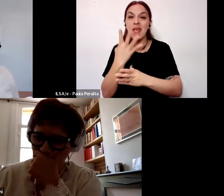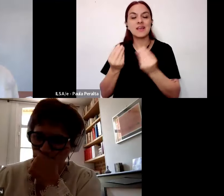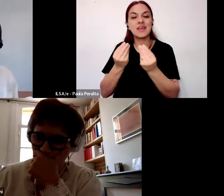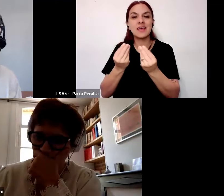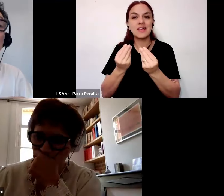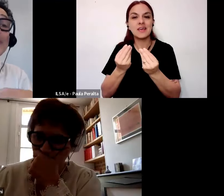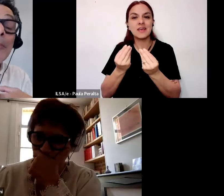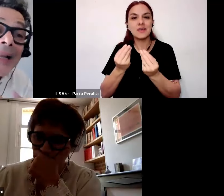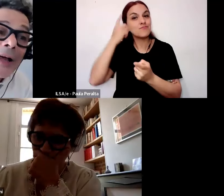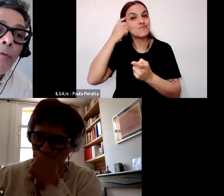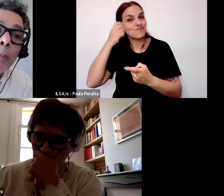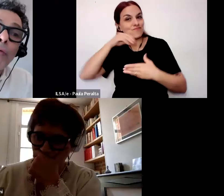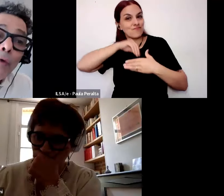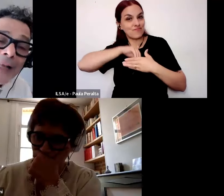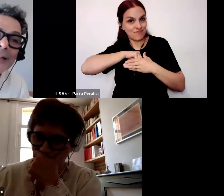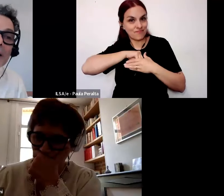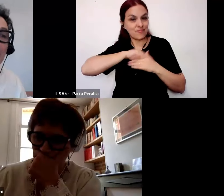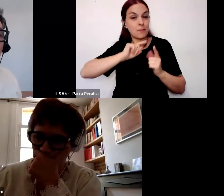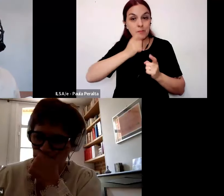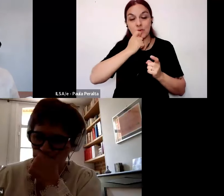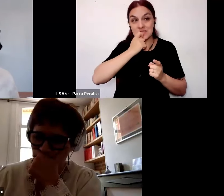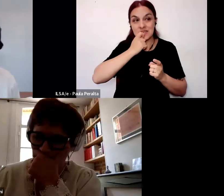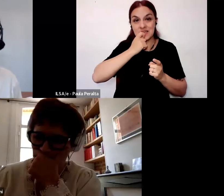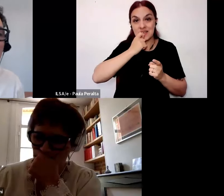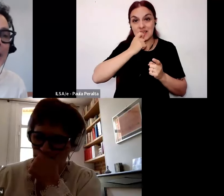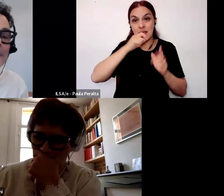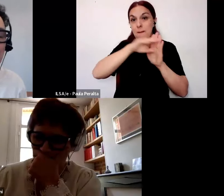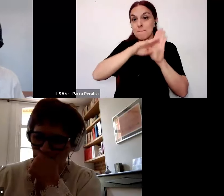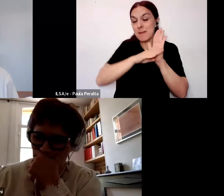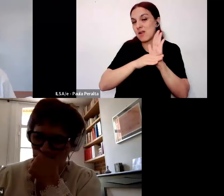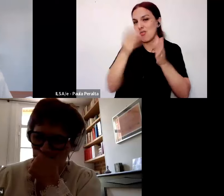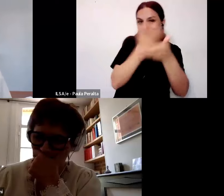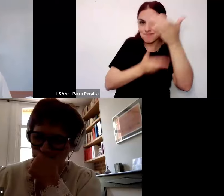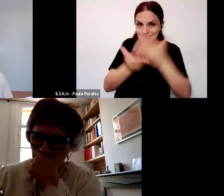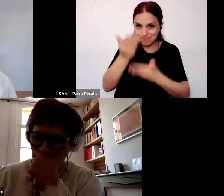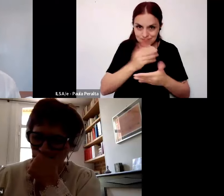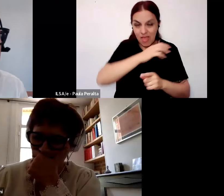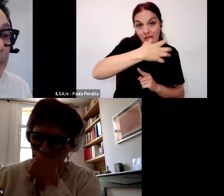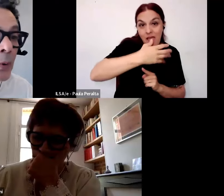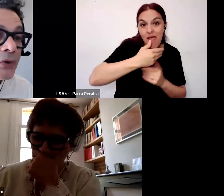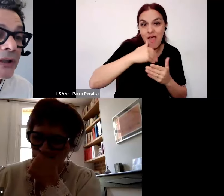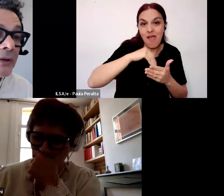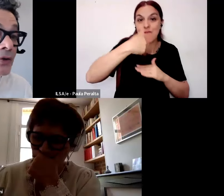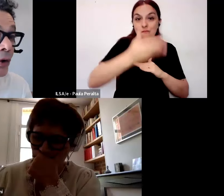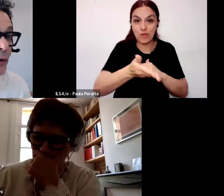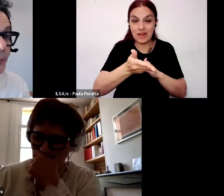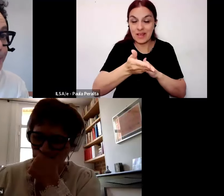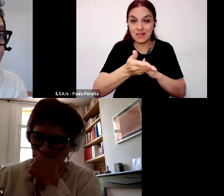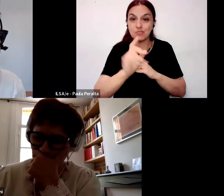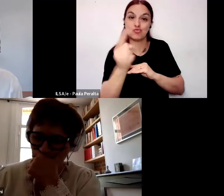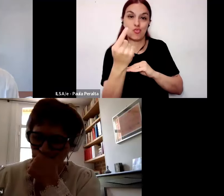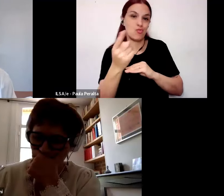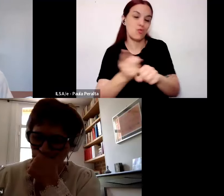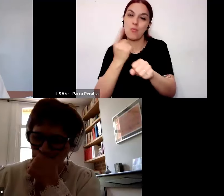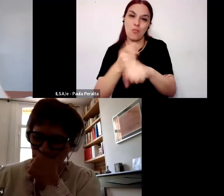que por separados por fuera de ese marco conversacional no podrían producir solos